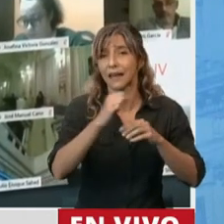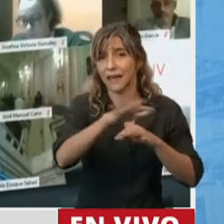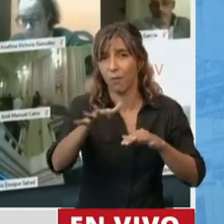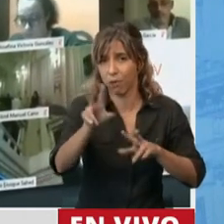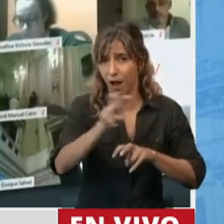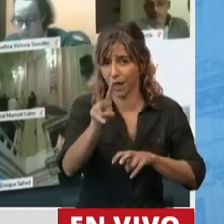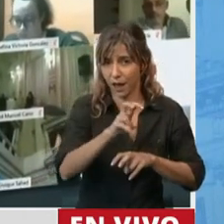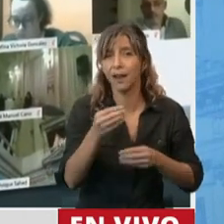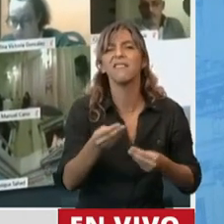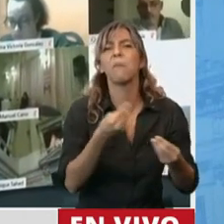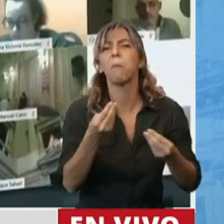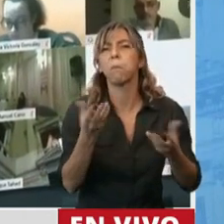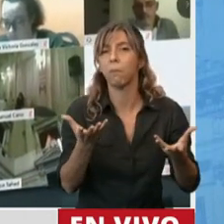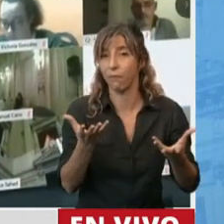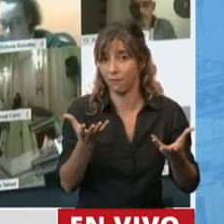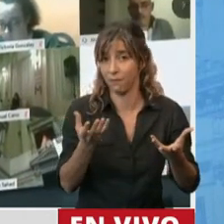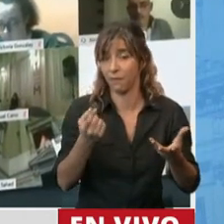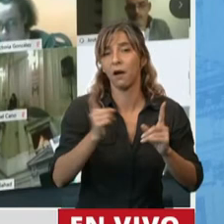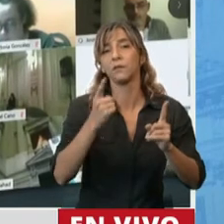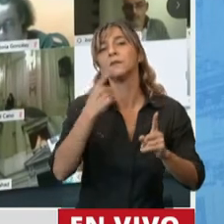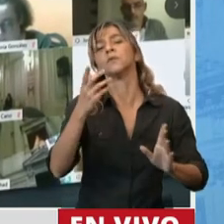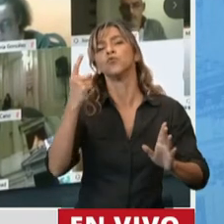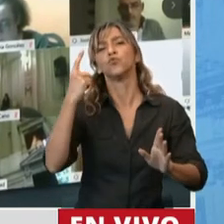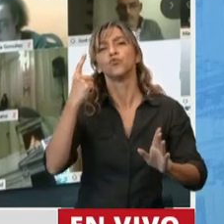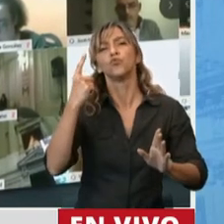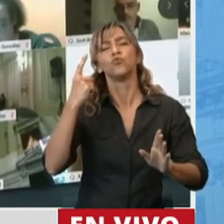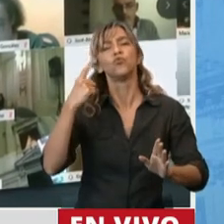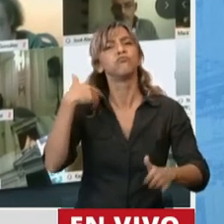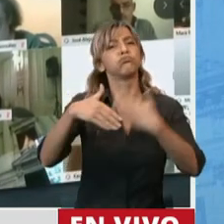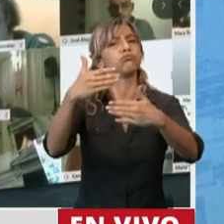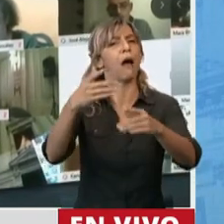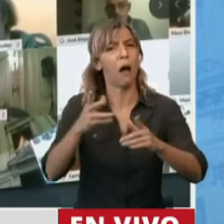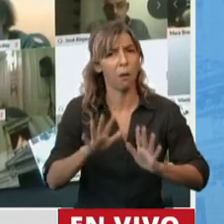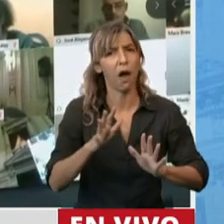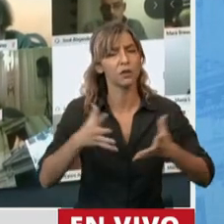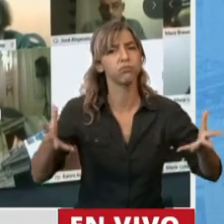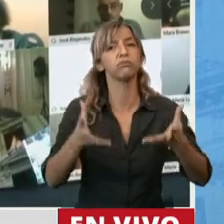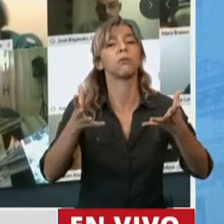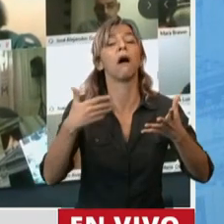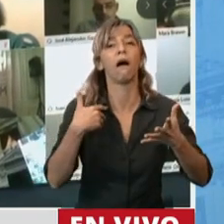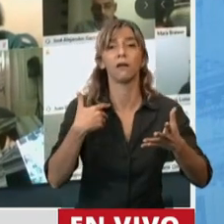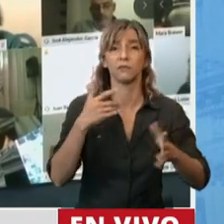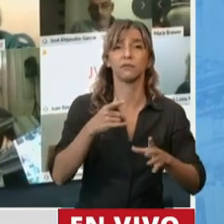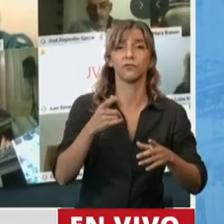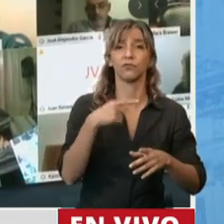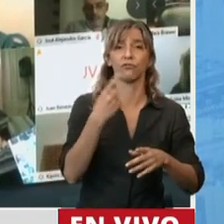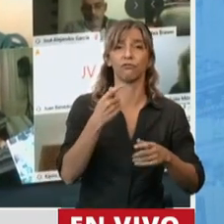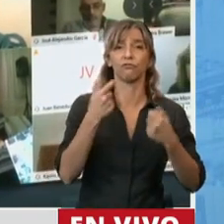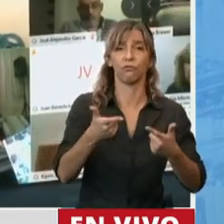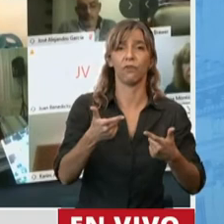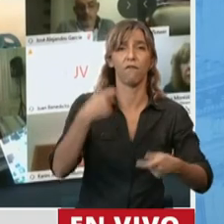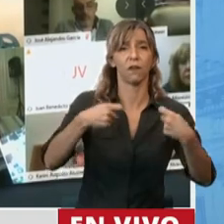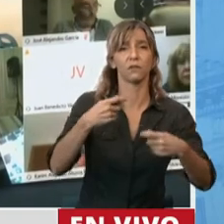conocimiento. Y tienen el ingreso a este registro que les faculta una flexibilización laboral que la pagamos todos los